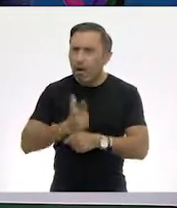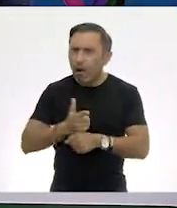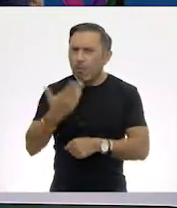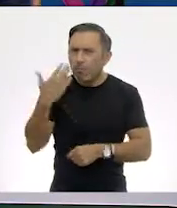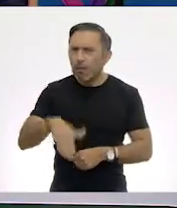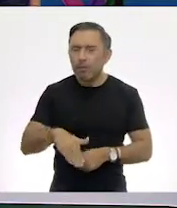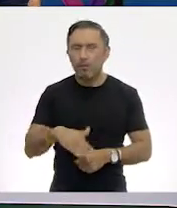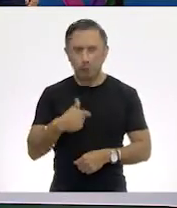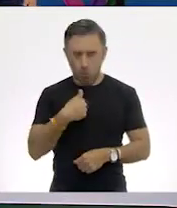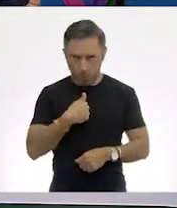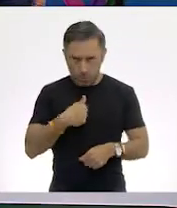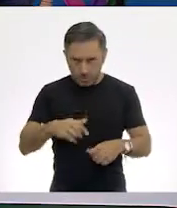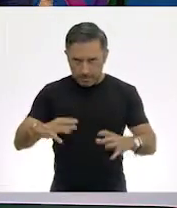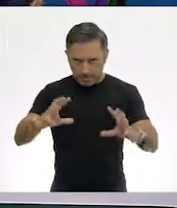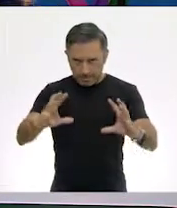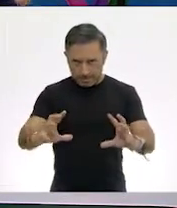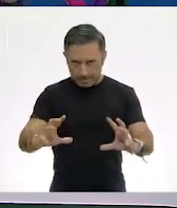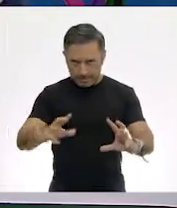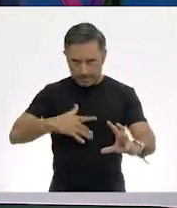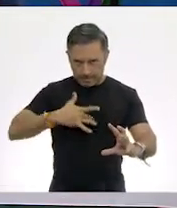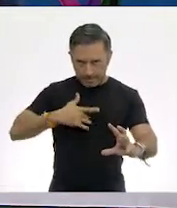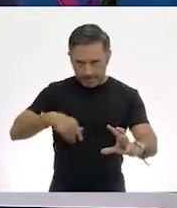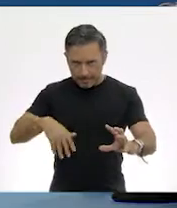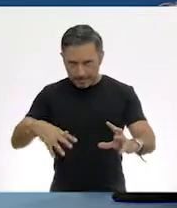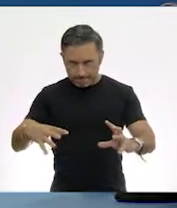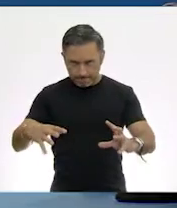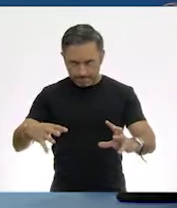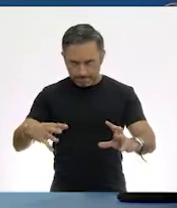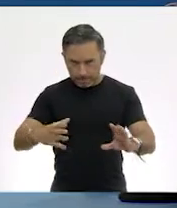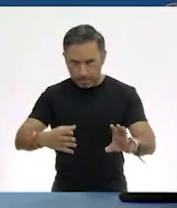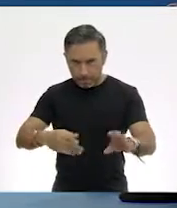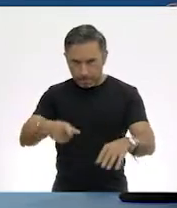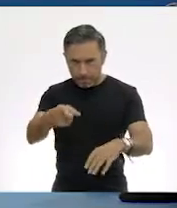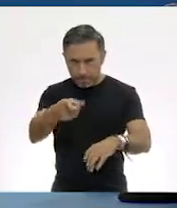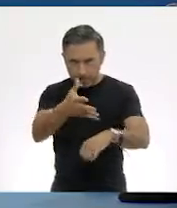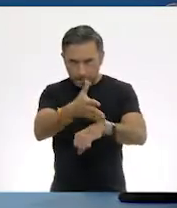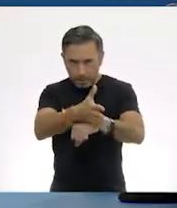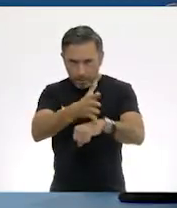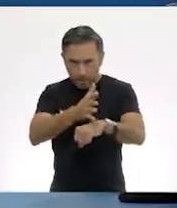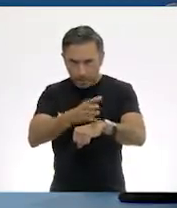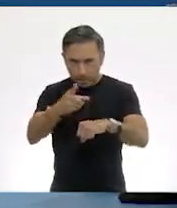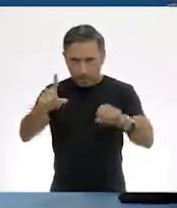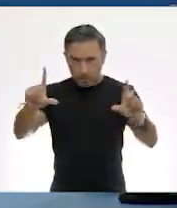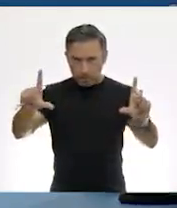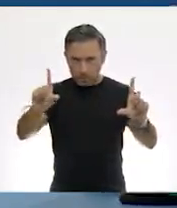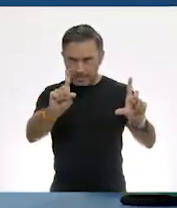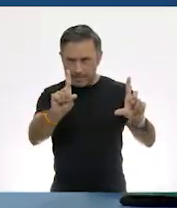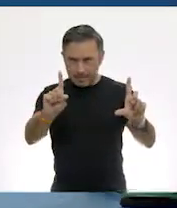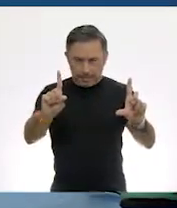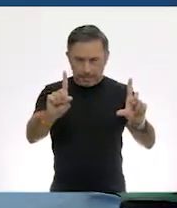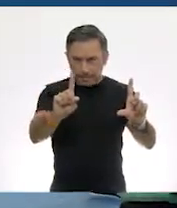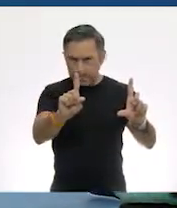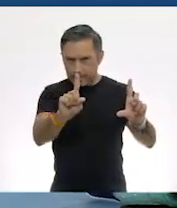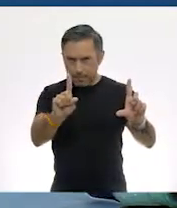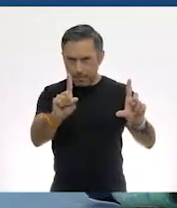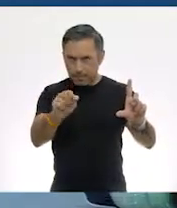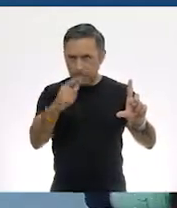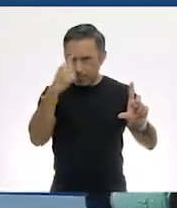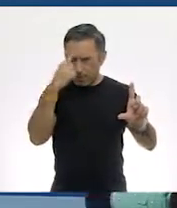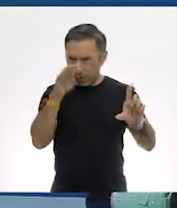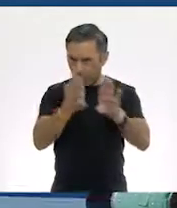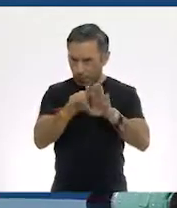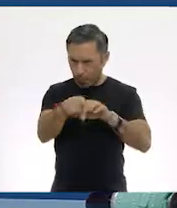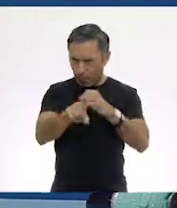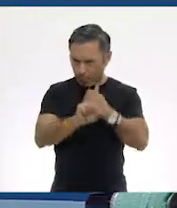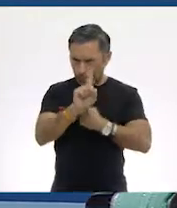y ejecuté y sentí como si el portero del otro equipo estuviera fuera que si él fuera el problema. Y la